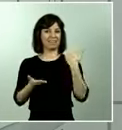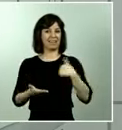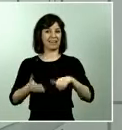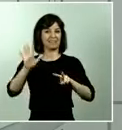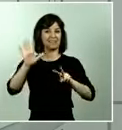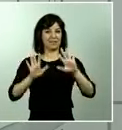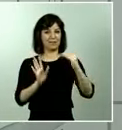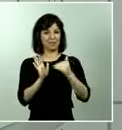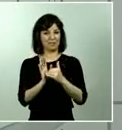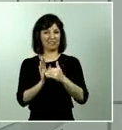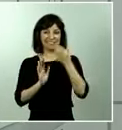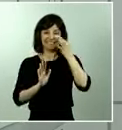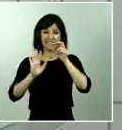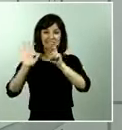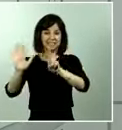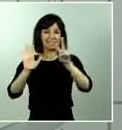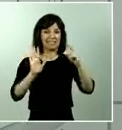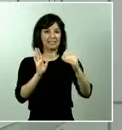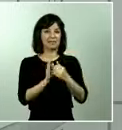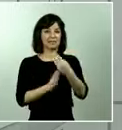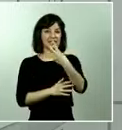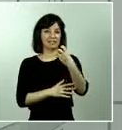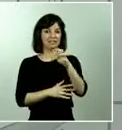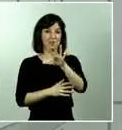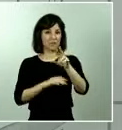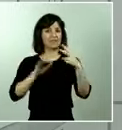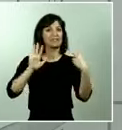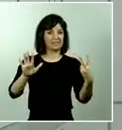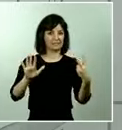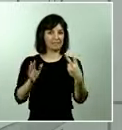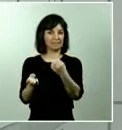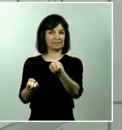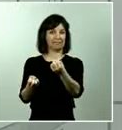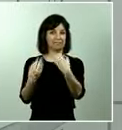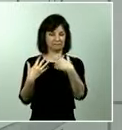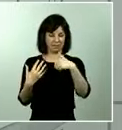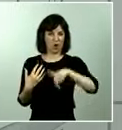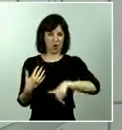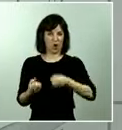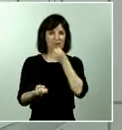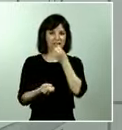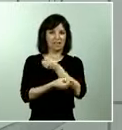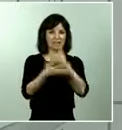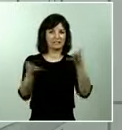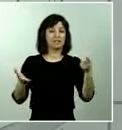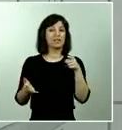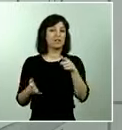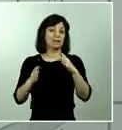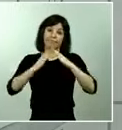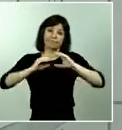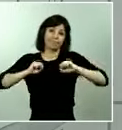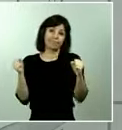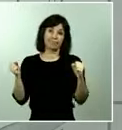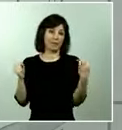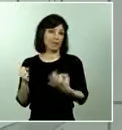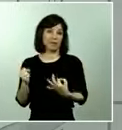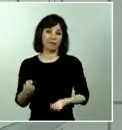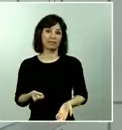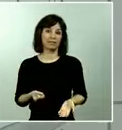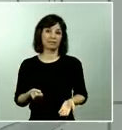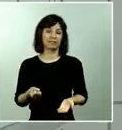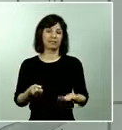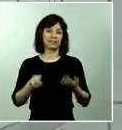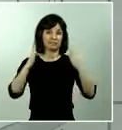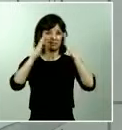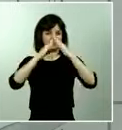.357 según los datos que hemos dado a conocer hoy pues están sujetas al régimen de confinamiento que es un régimen que sabemos que es estricto